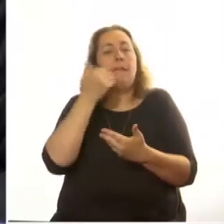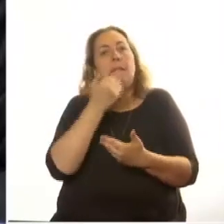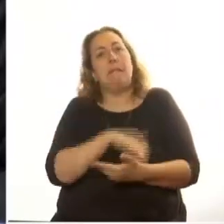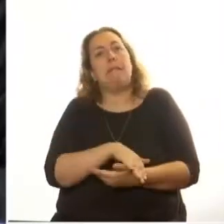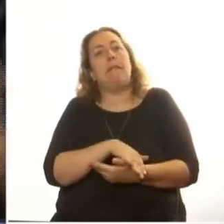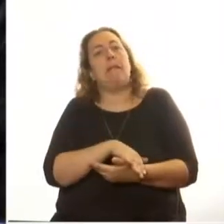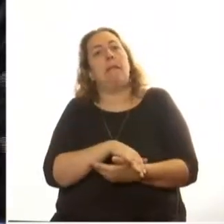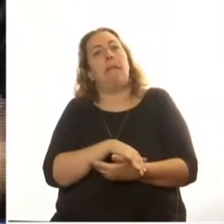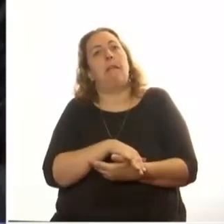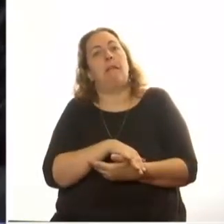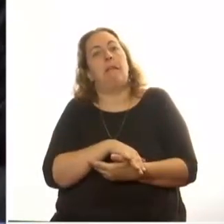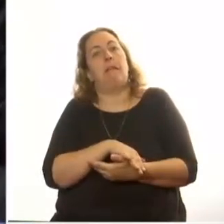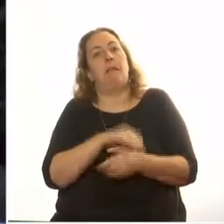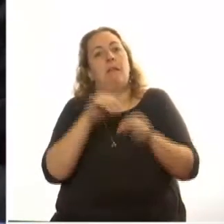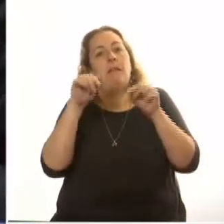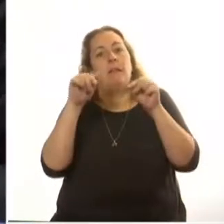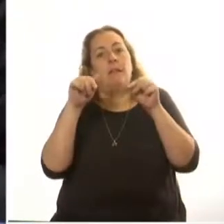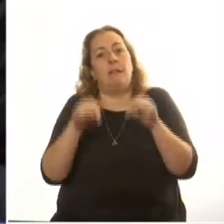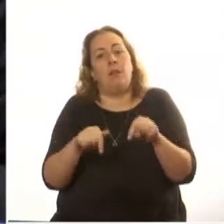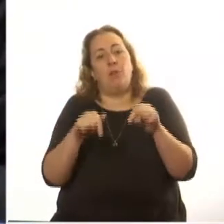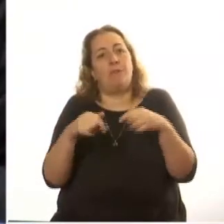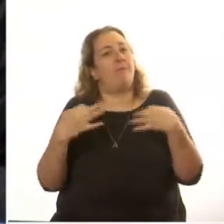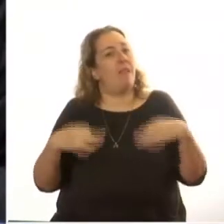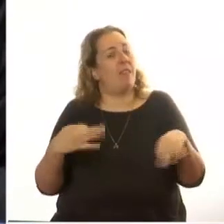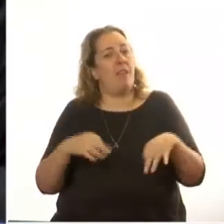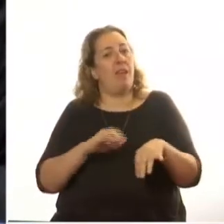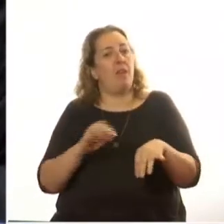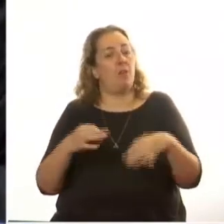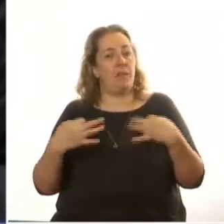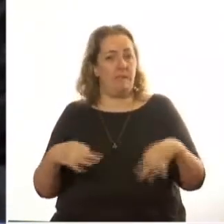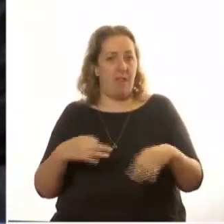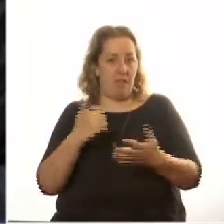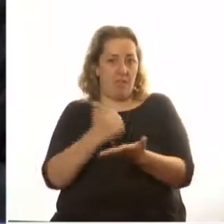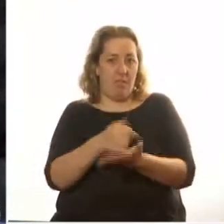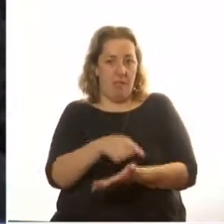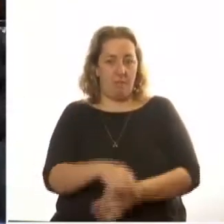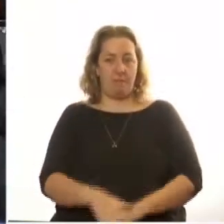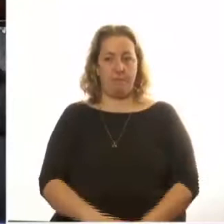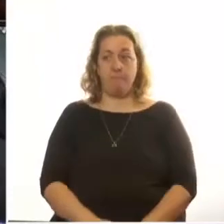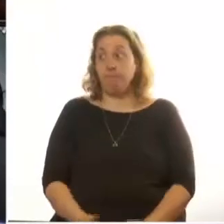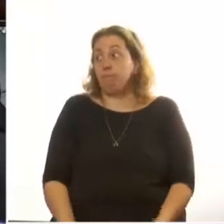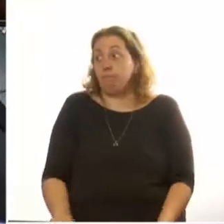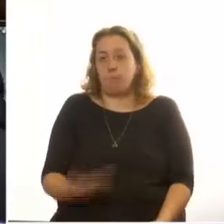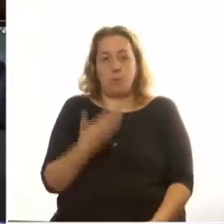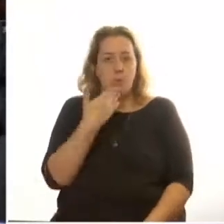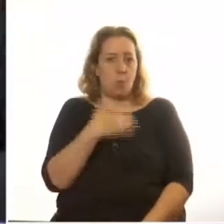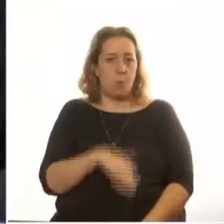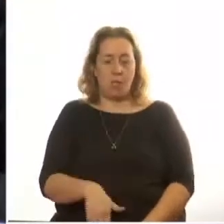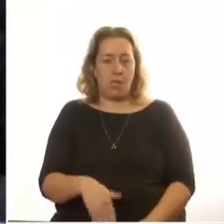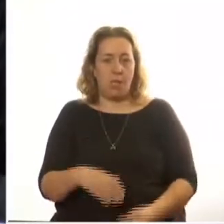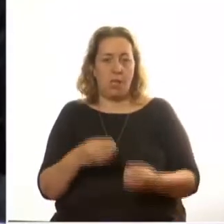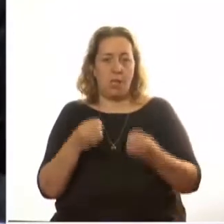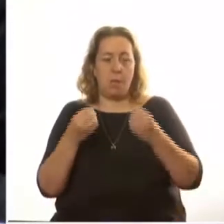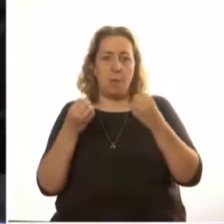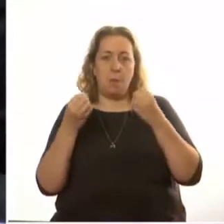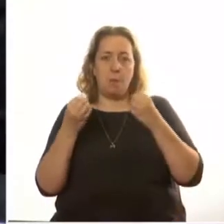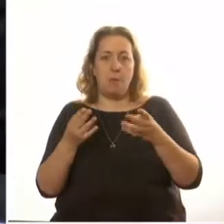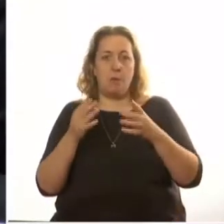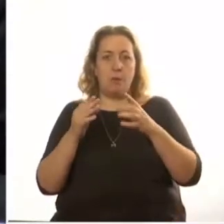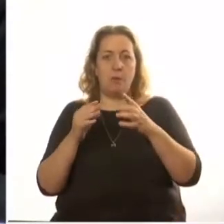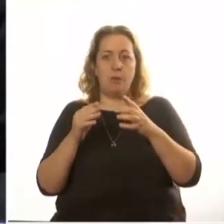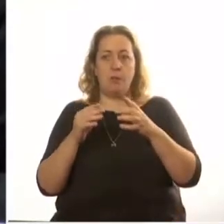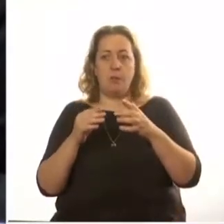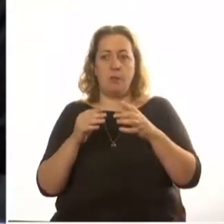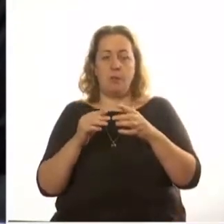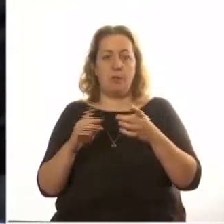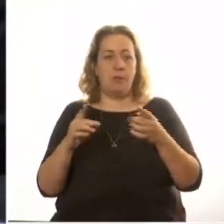los territorios en que hoy está. Bueno, uno no entiende por qué les puede creer cuando